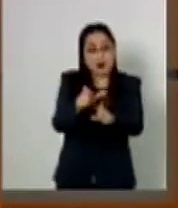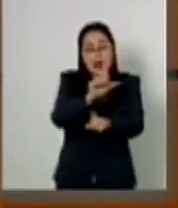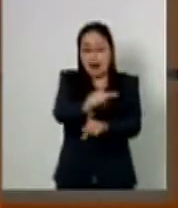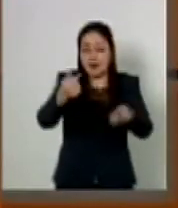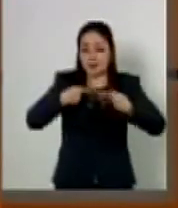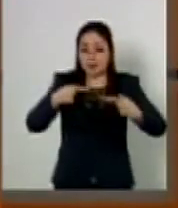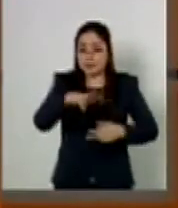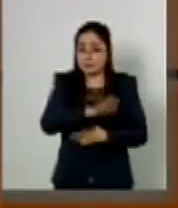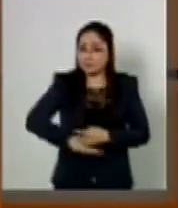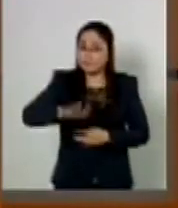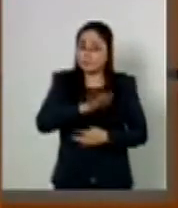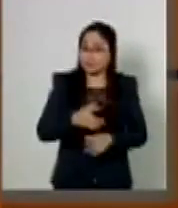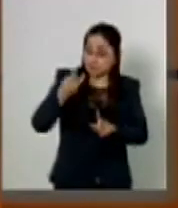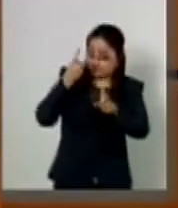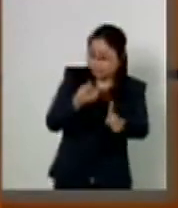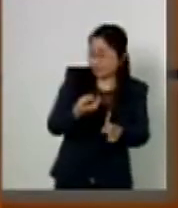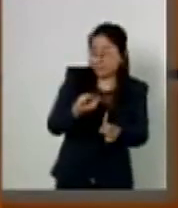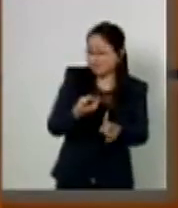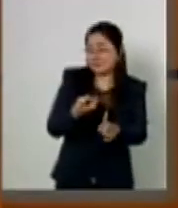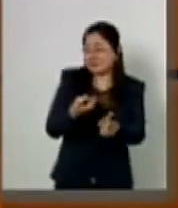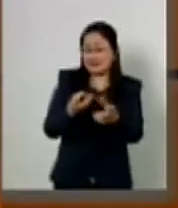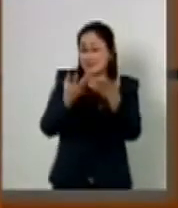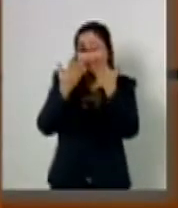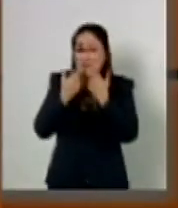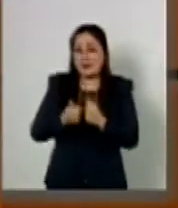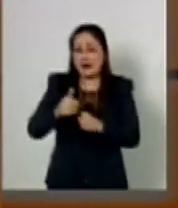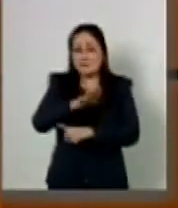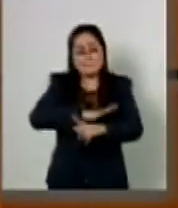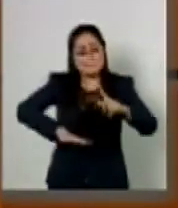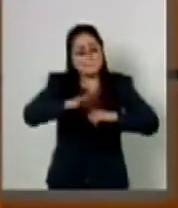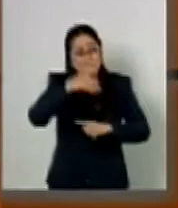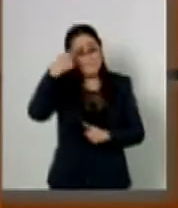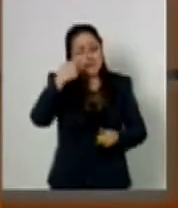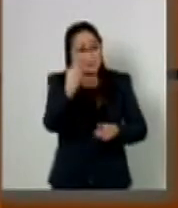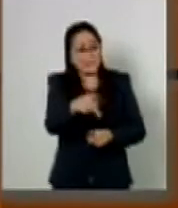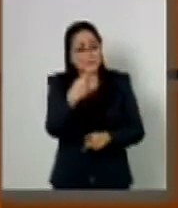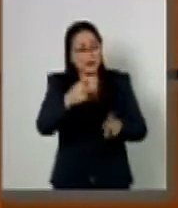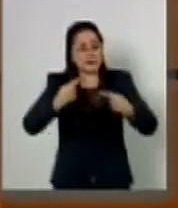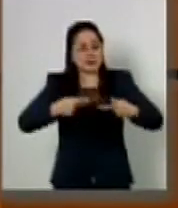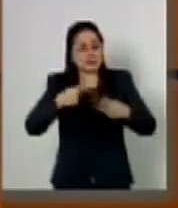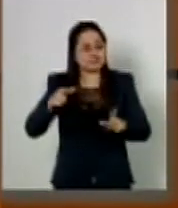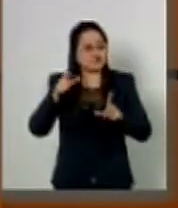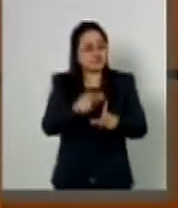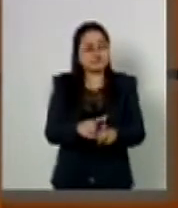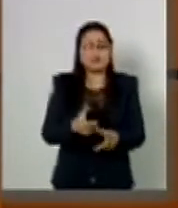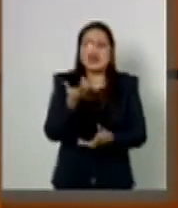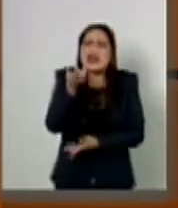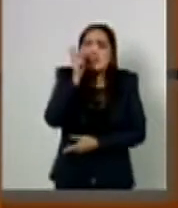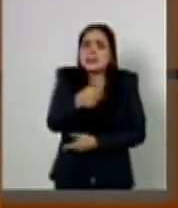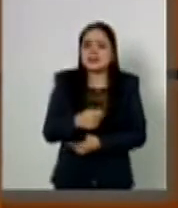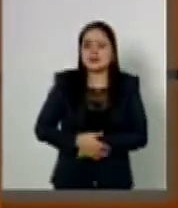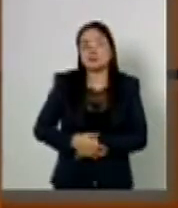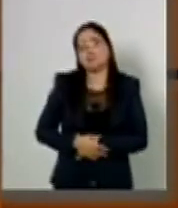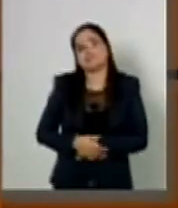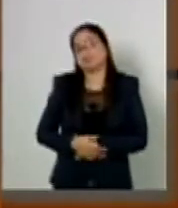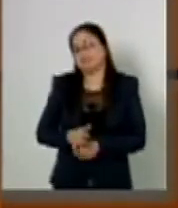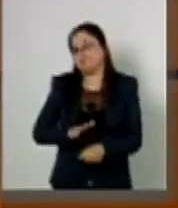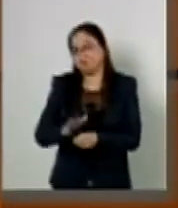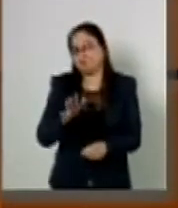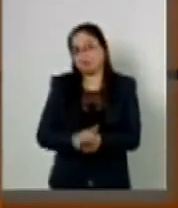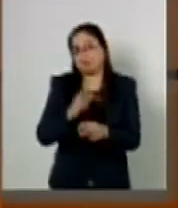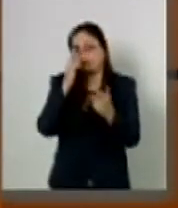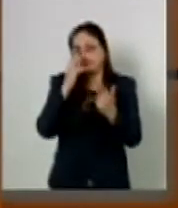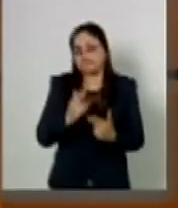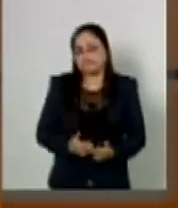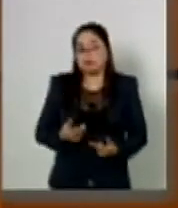constituye el proveer condiciones mínimas de seguridad a la población ha sido considerablemente mermada, en algunos